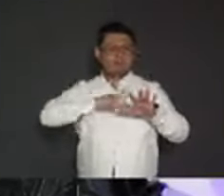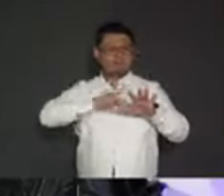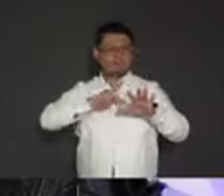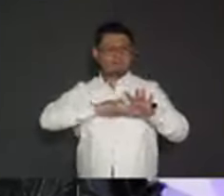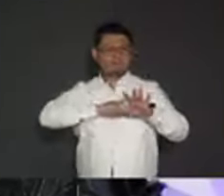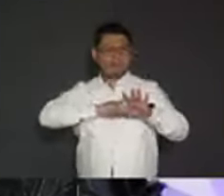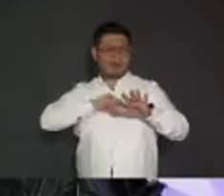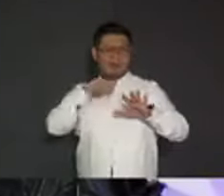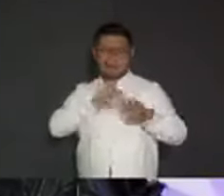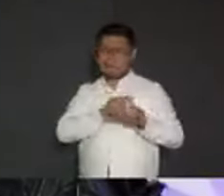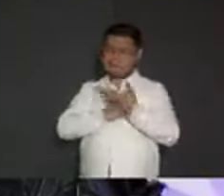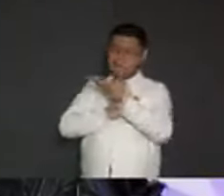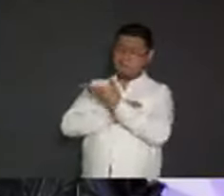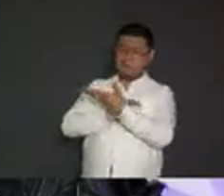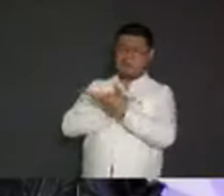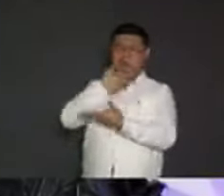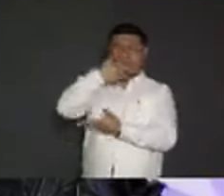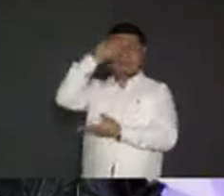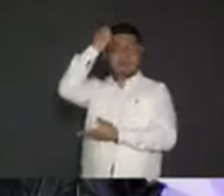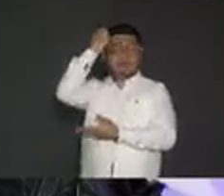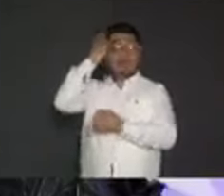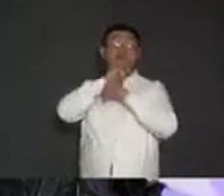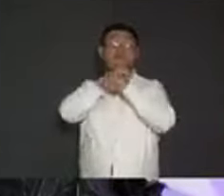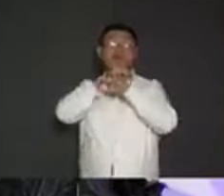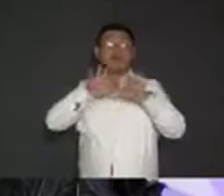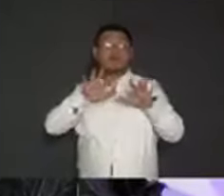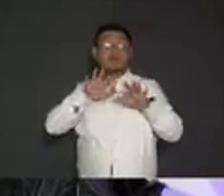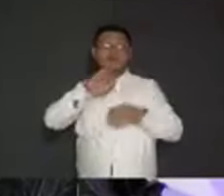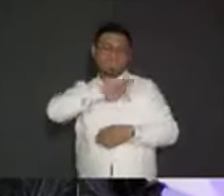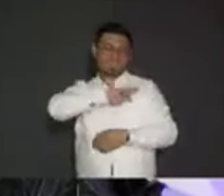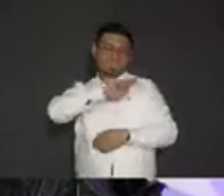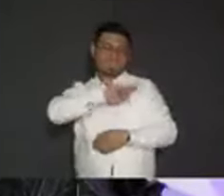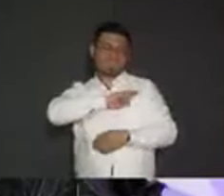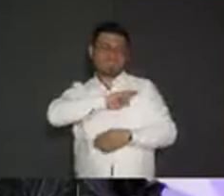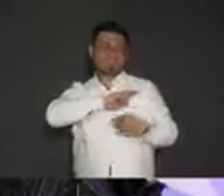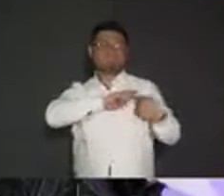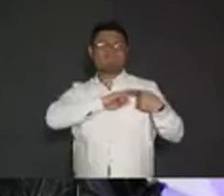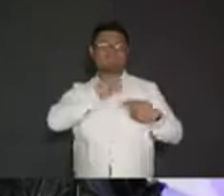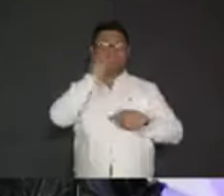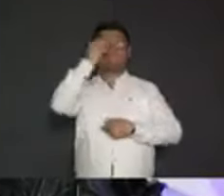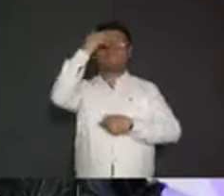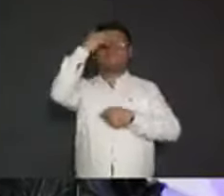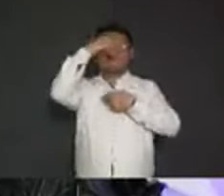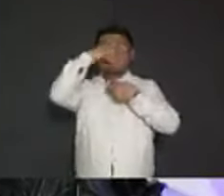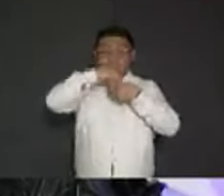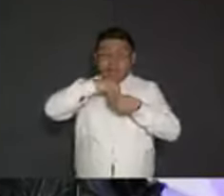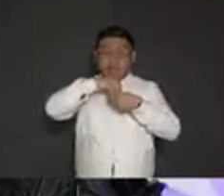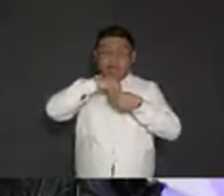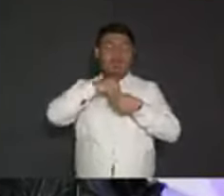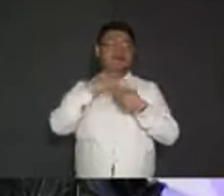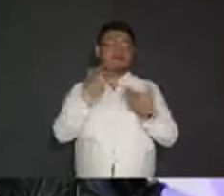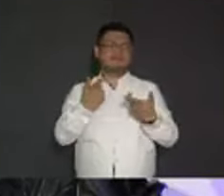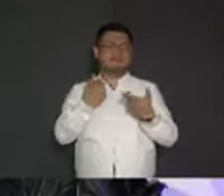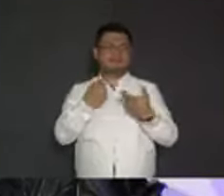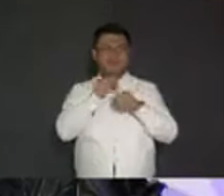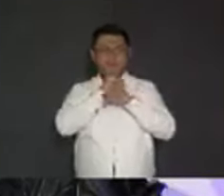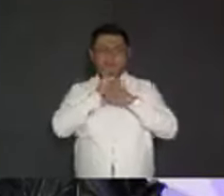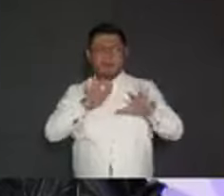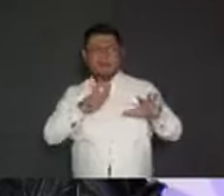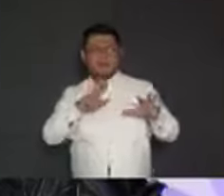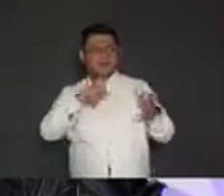candidato y dice información clasificada. Oculta sus bienes en su declaración